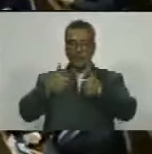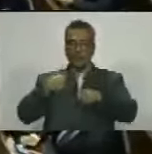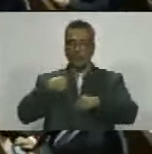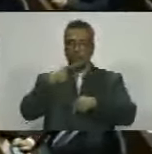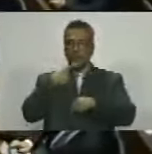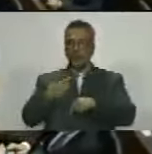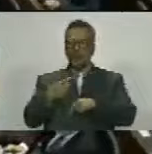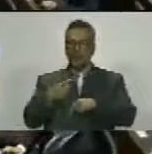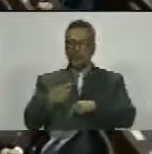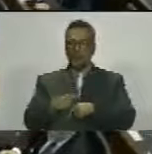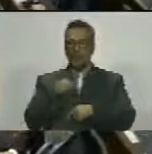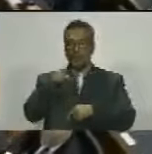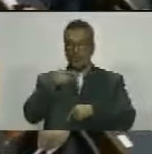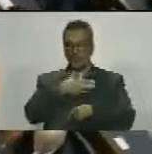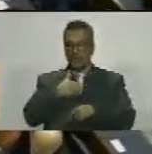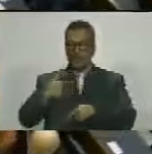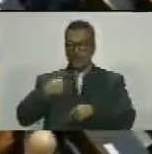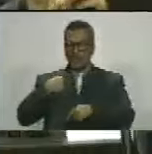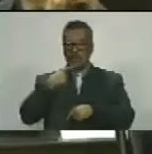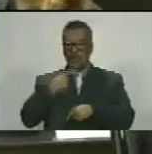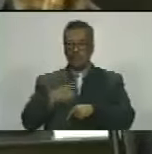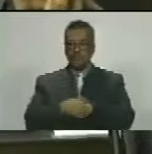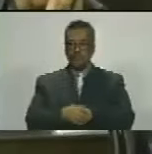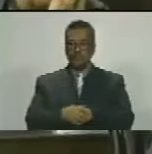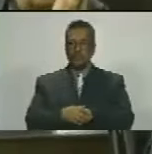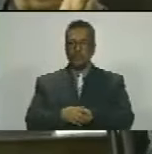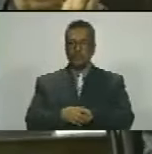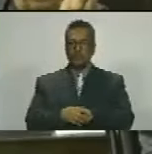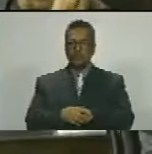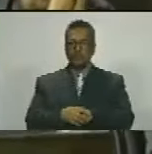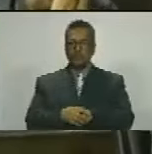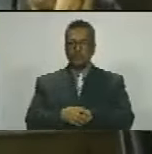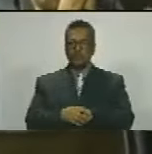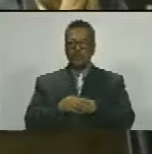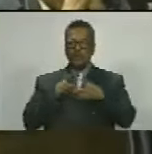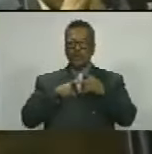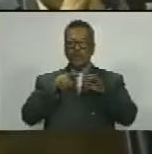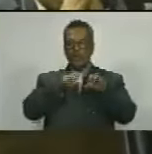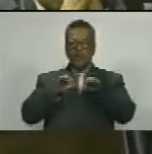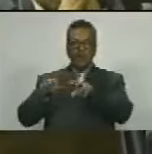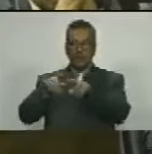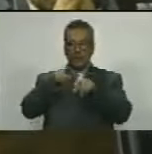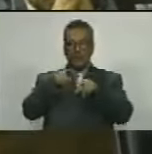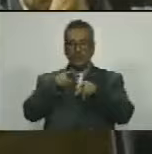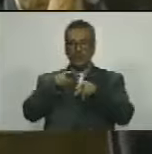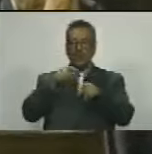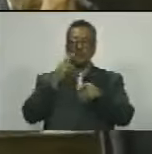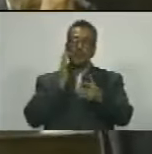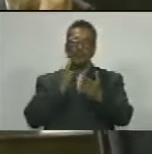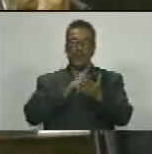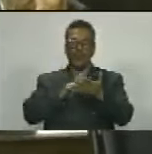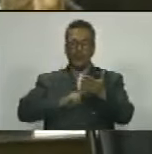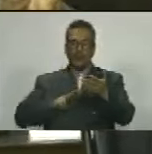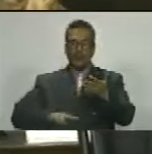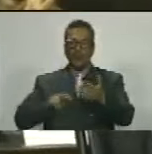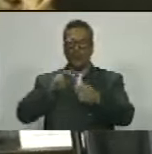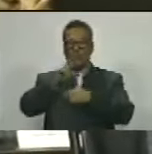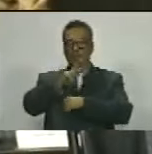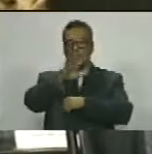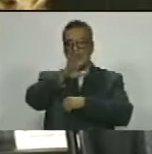intervención con su venia yo quisiera que la señora secretaria le diera lectura al artículo